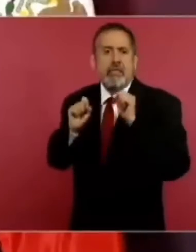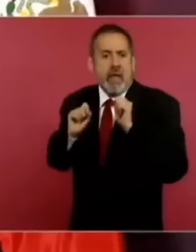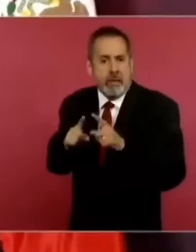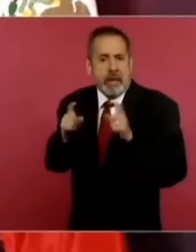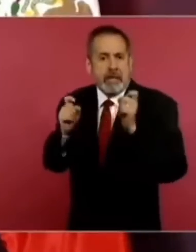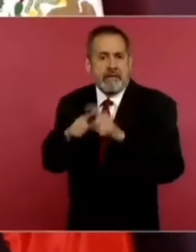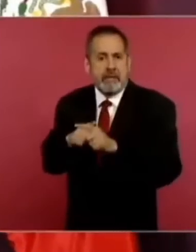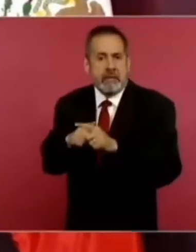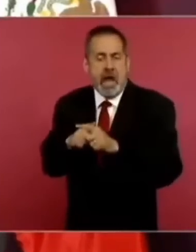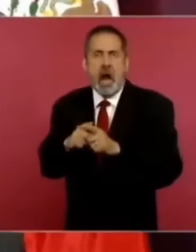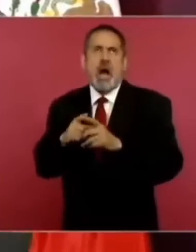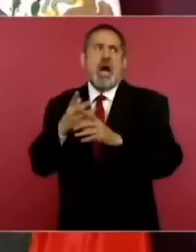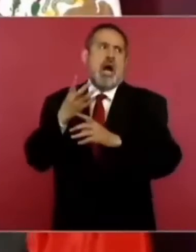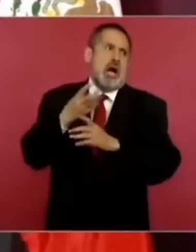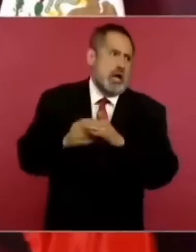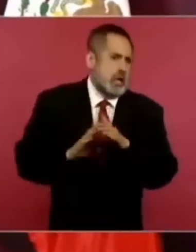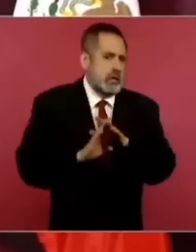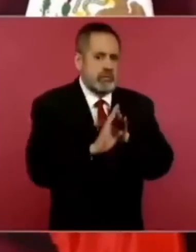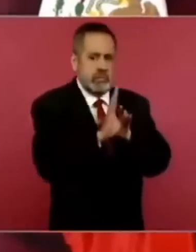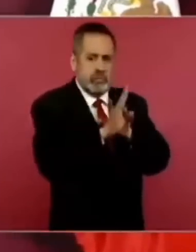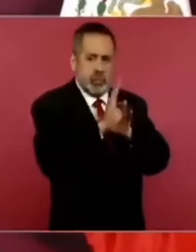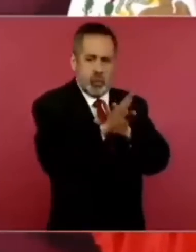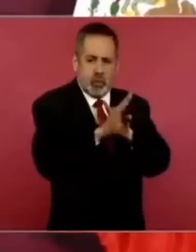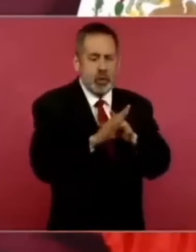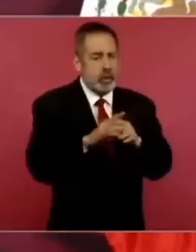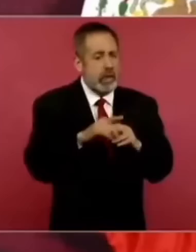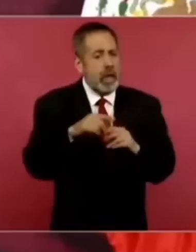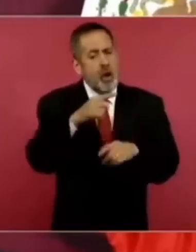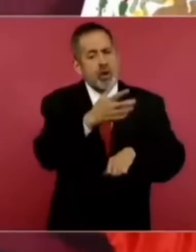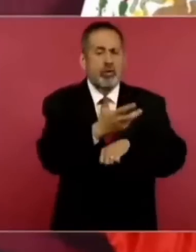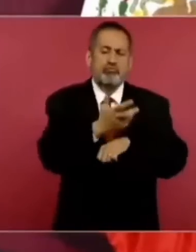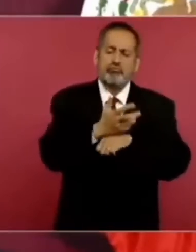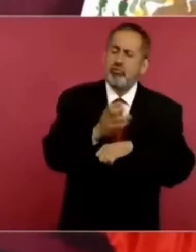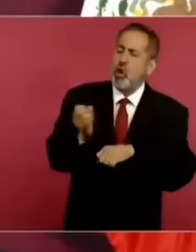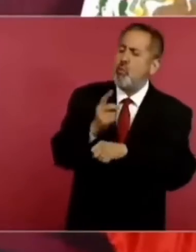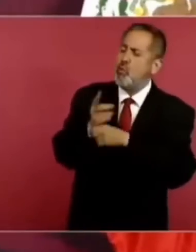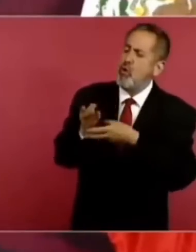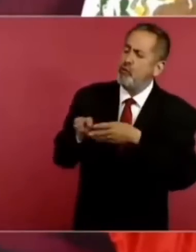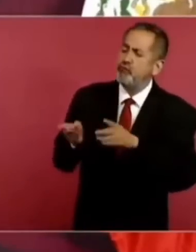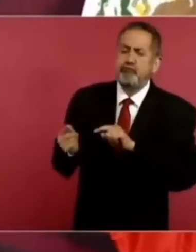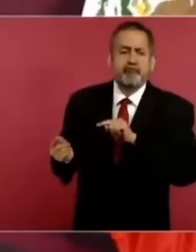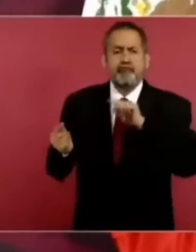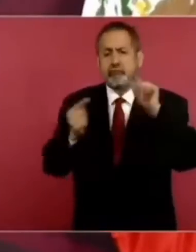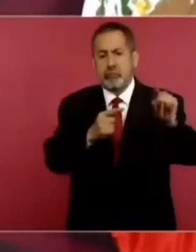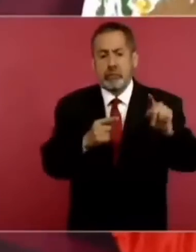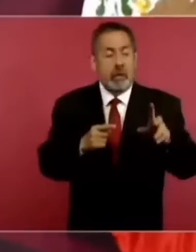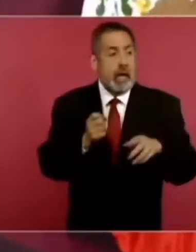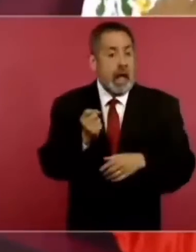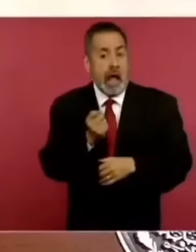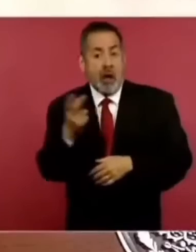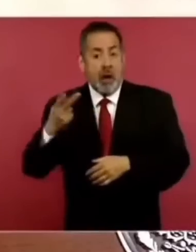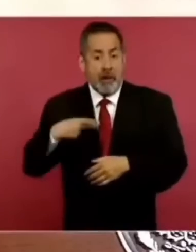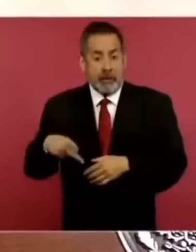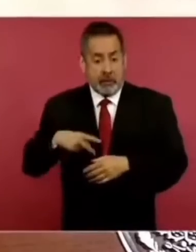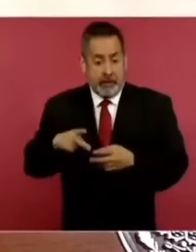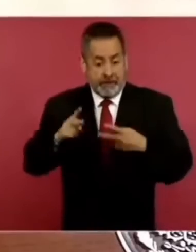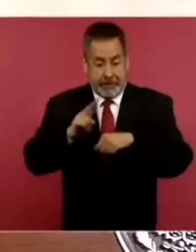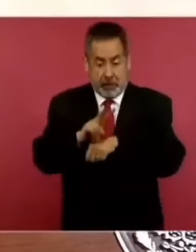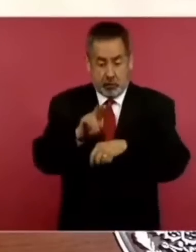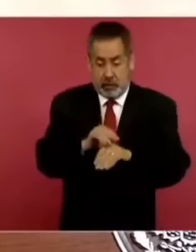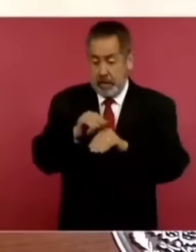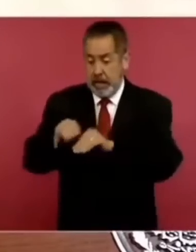como se abrió este canal esta posibilidad de poder ir a Estados Unidos por eso